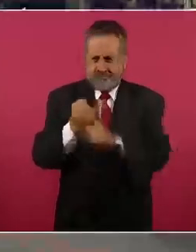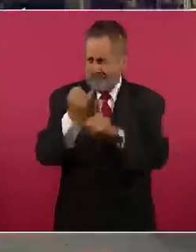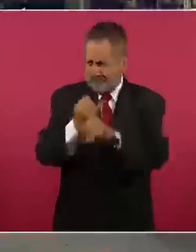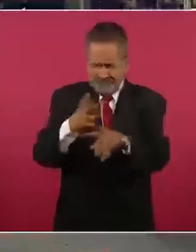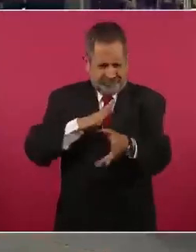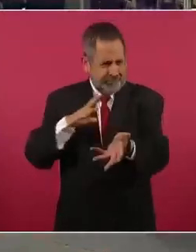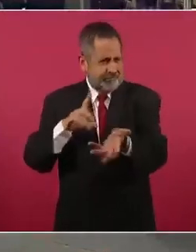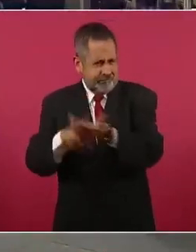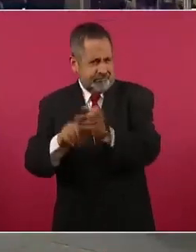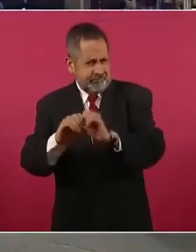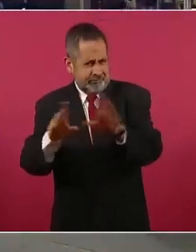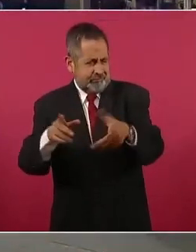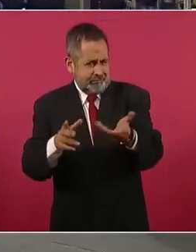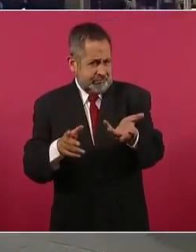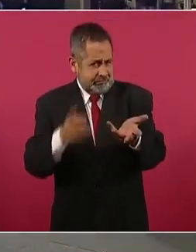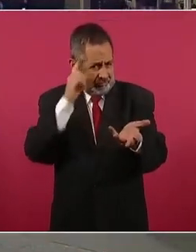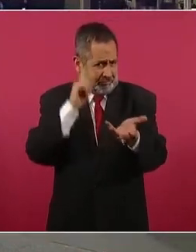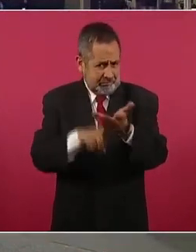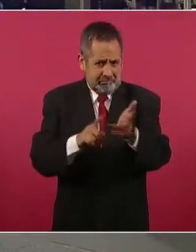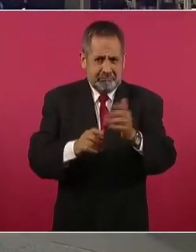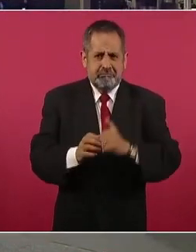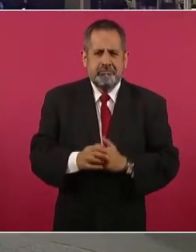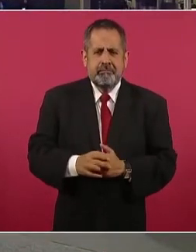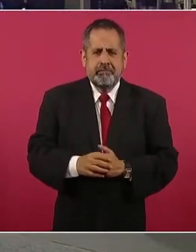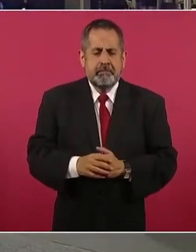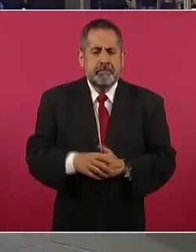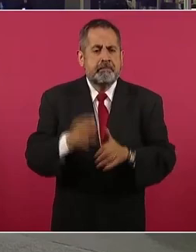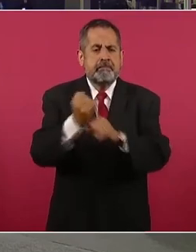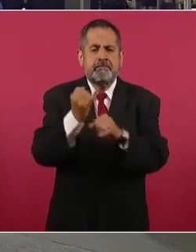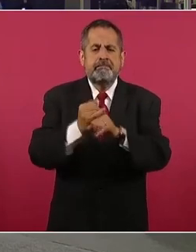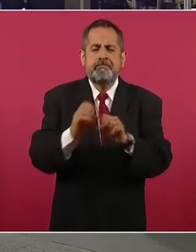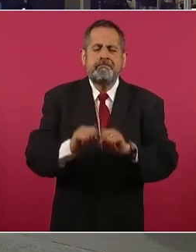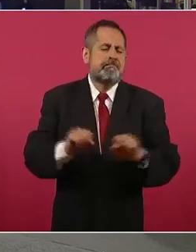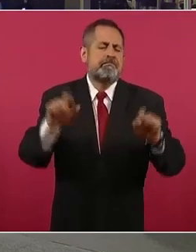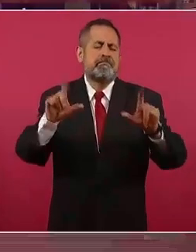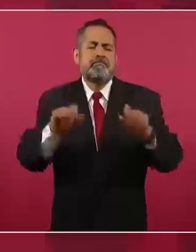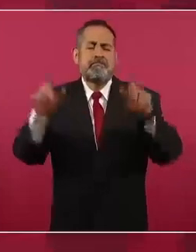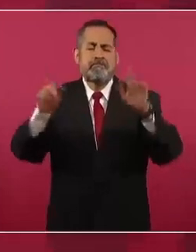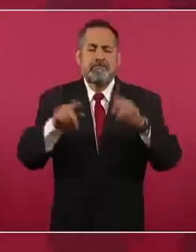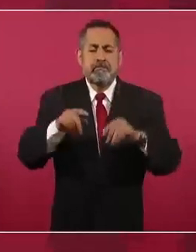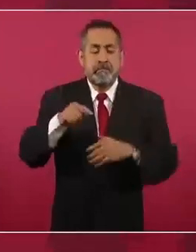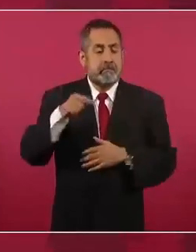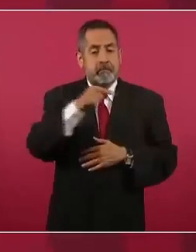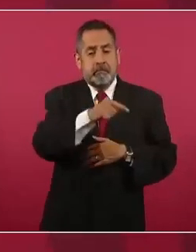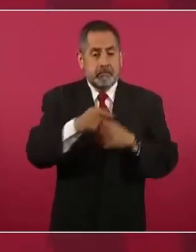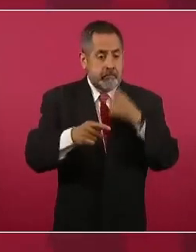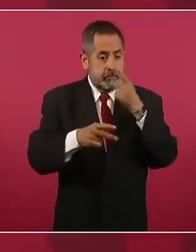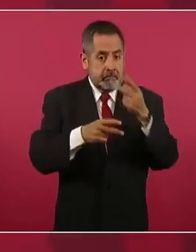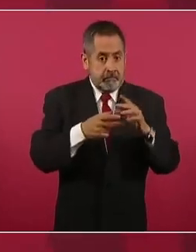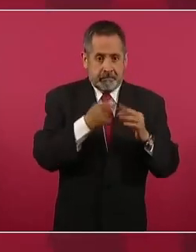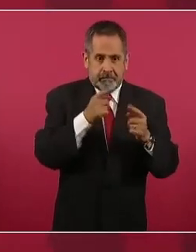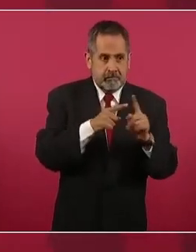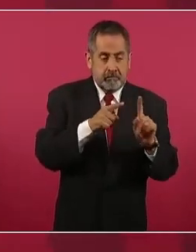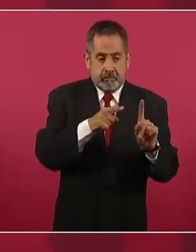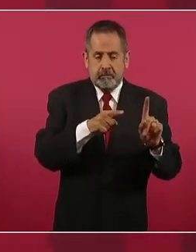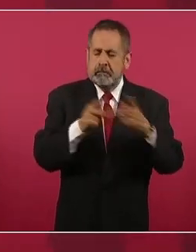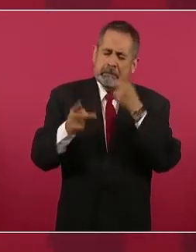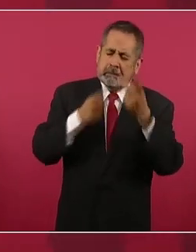pero en las redes donde está hablando y le están…